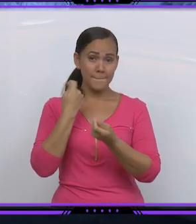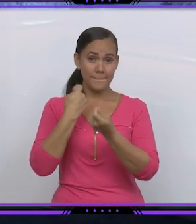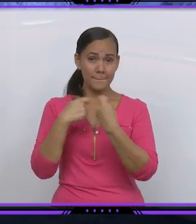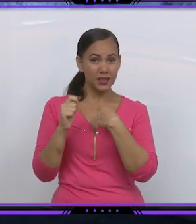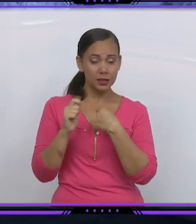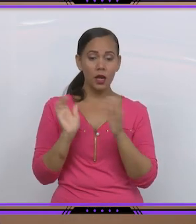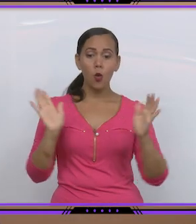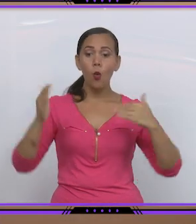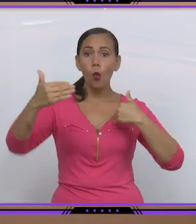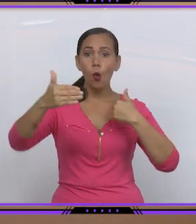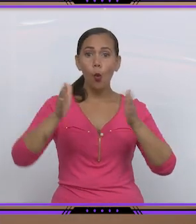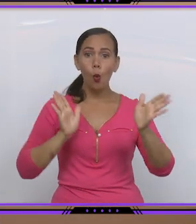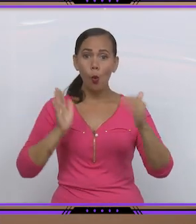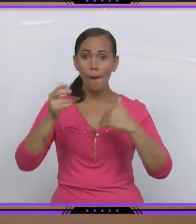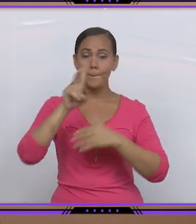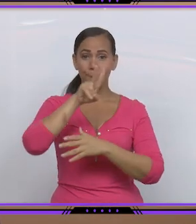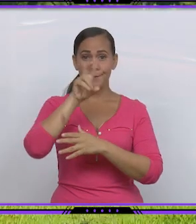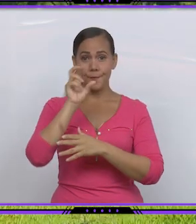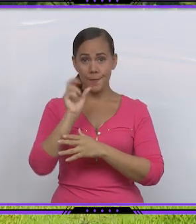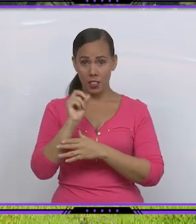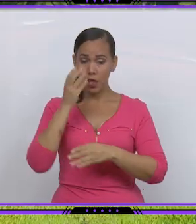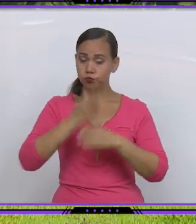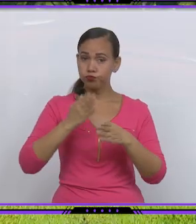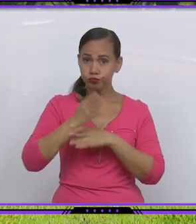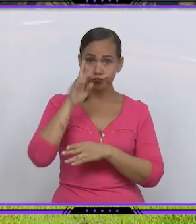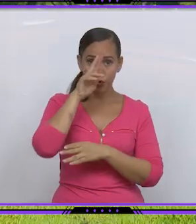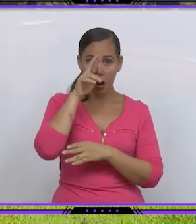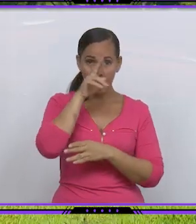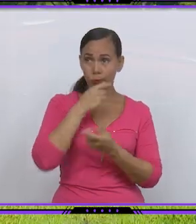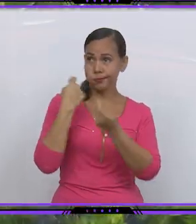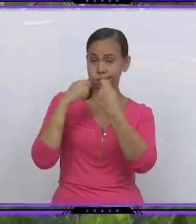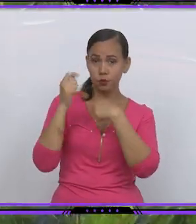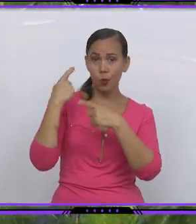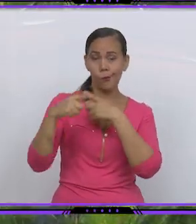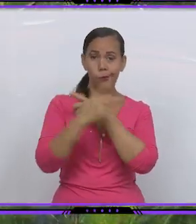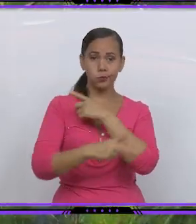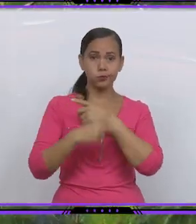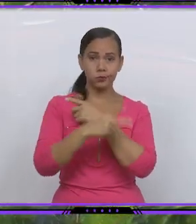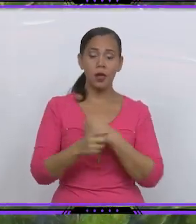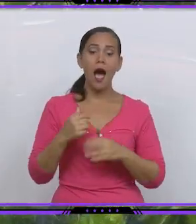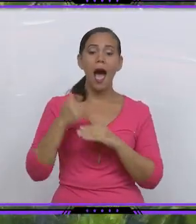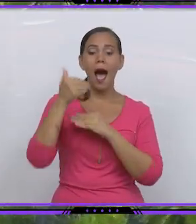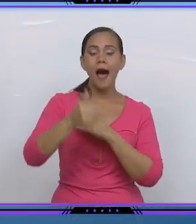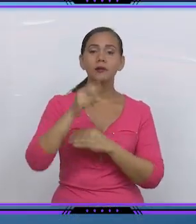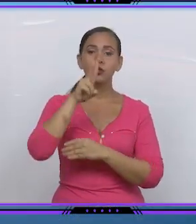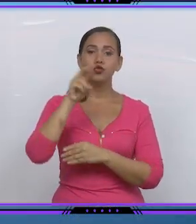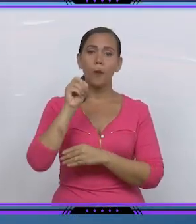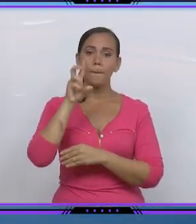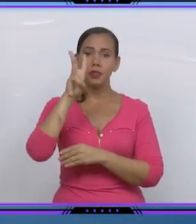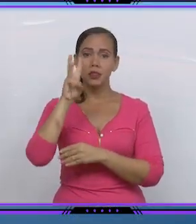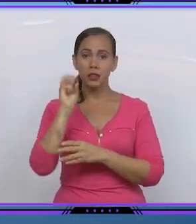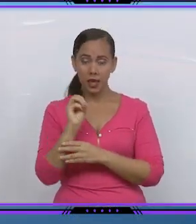contenedores que tiene la empresa, nosotros, nuestro bebé, tiene 20. El compromiso de Cuba con la reforestación hasta 2030 incluye el